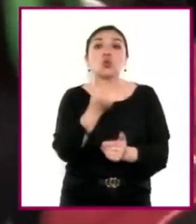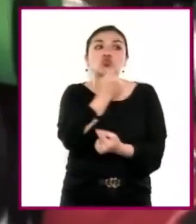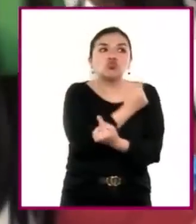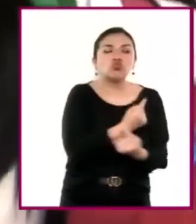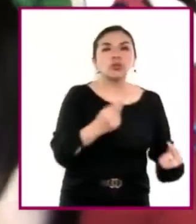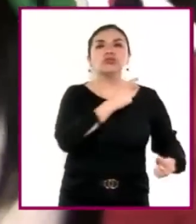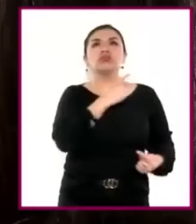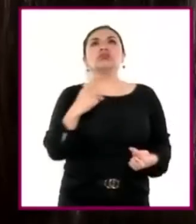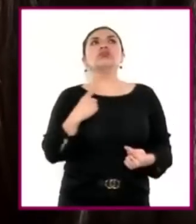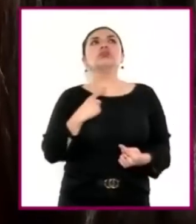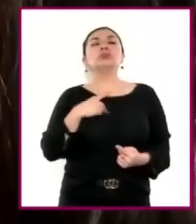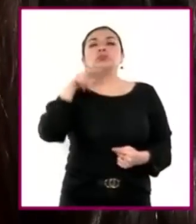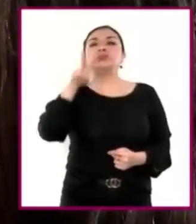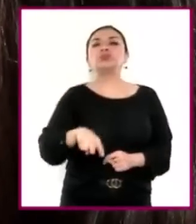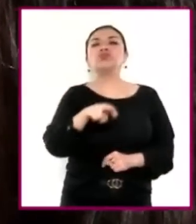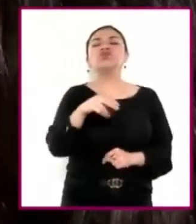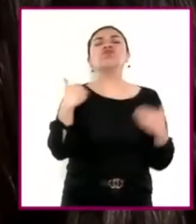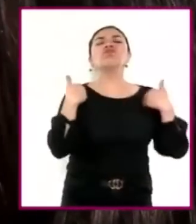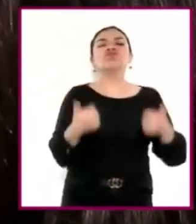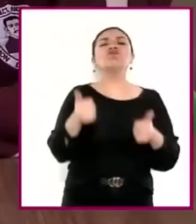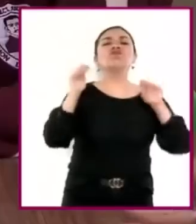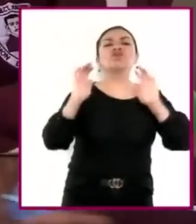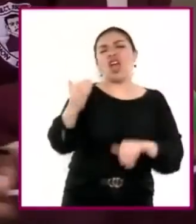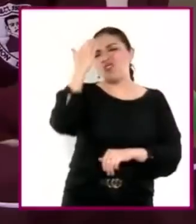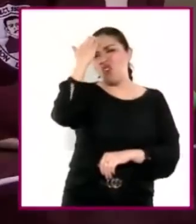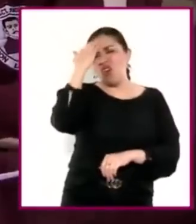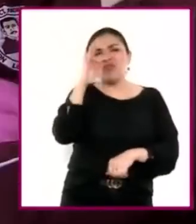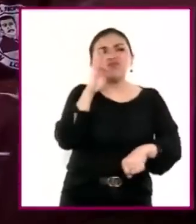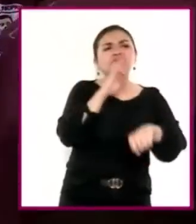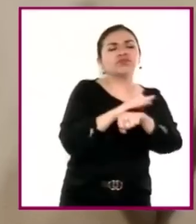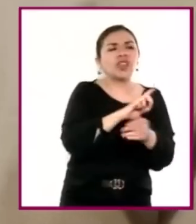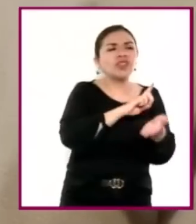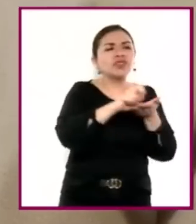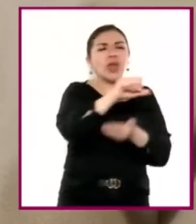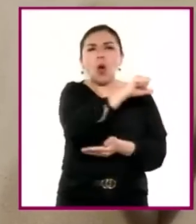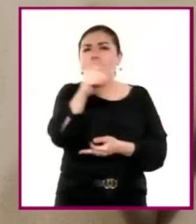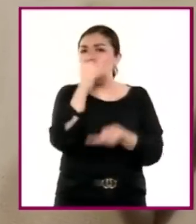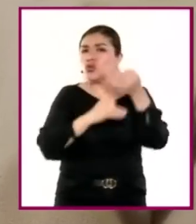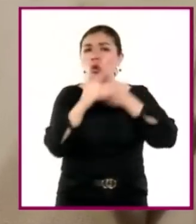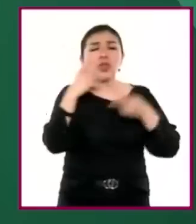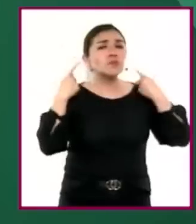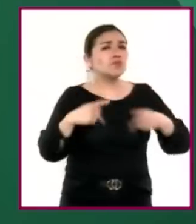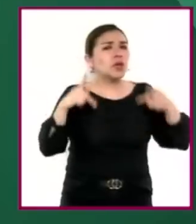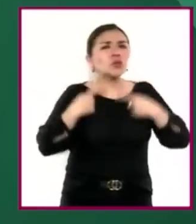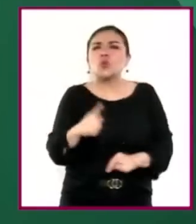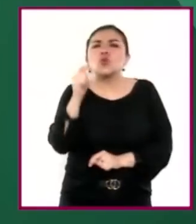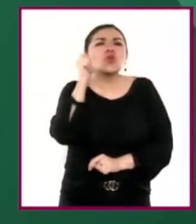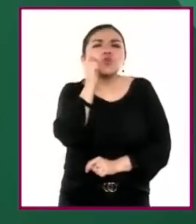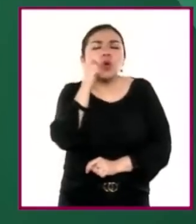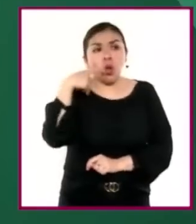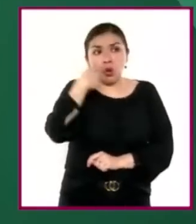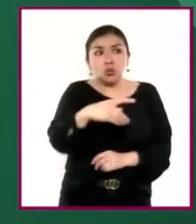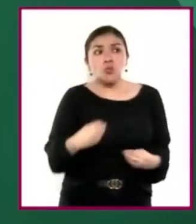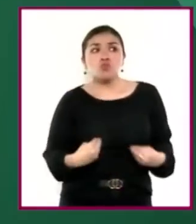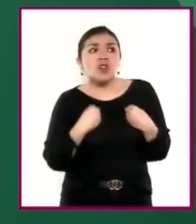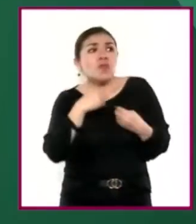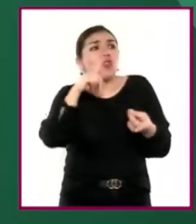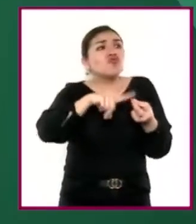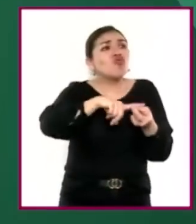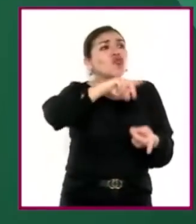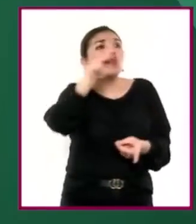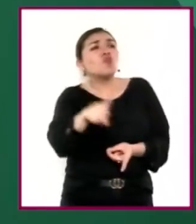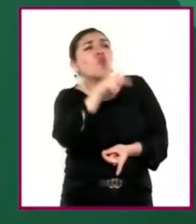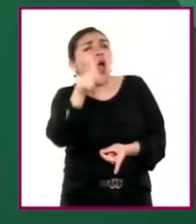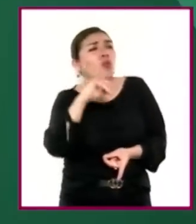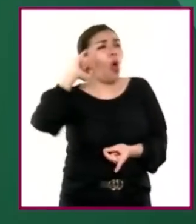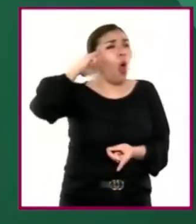Niñas y niños deberán ser capaces de reconocer y defender los derechos de todas las personas, independientemente de su origen étnico